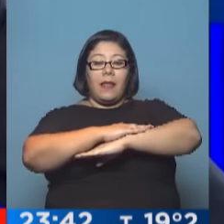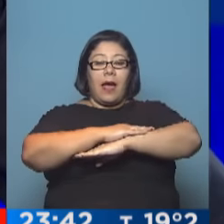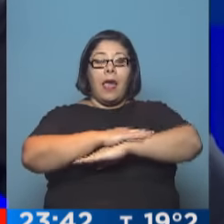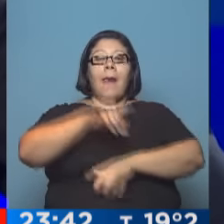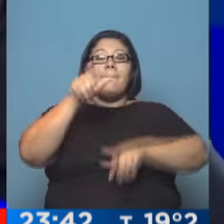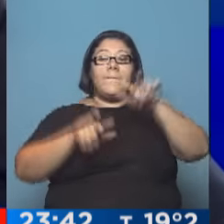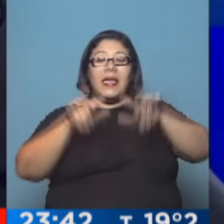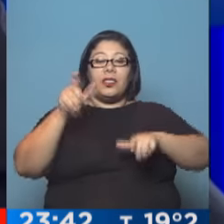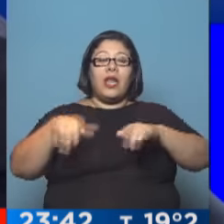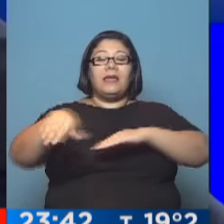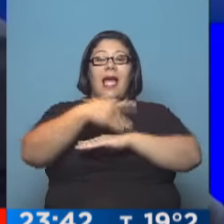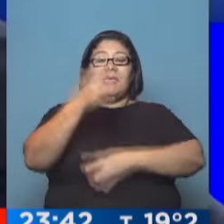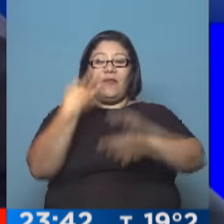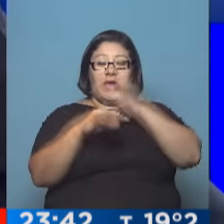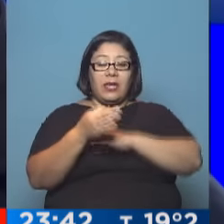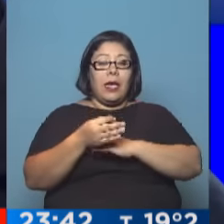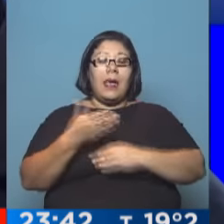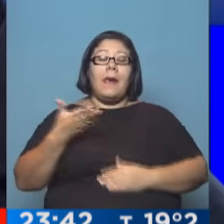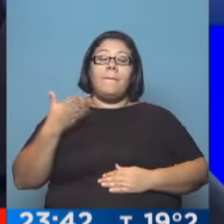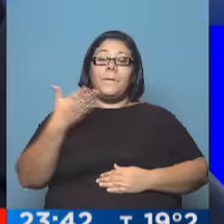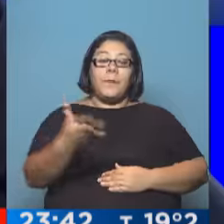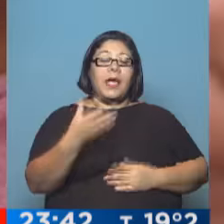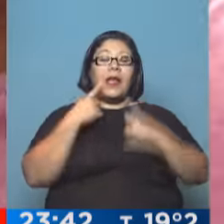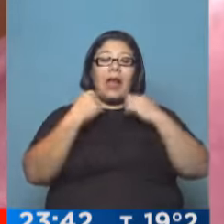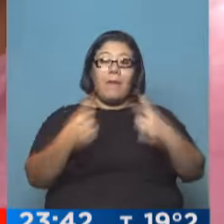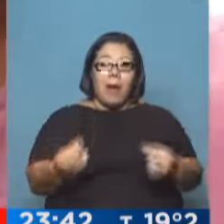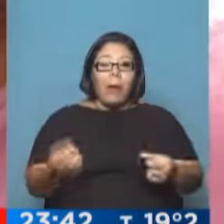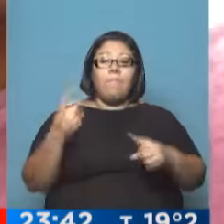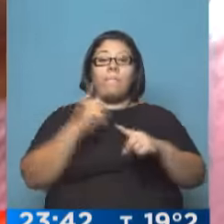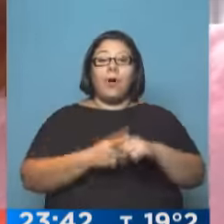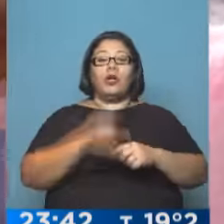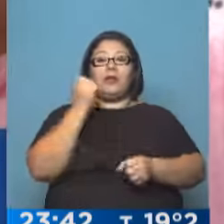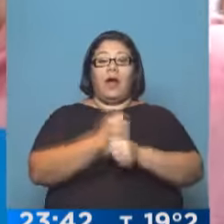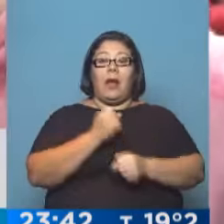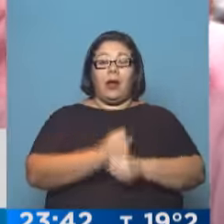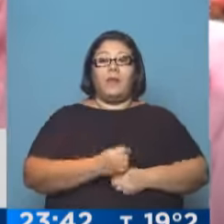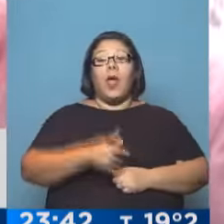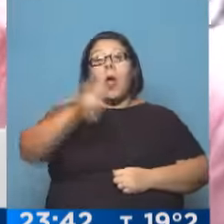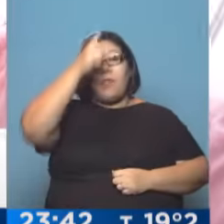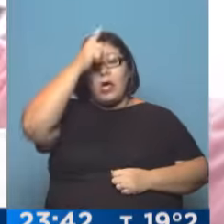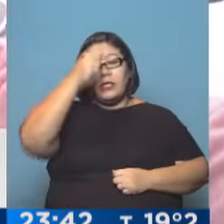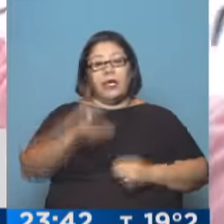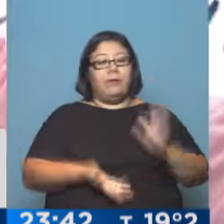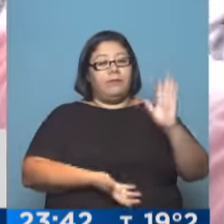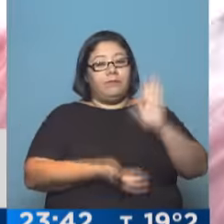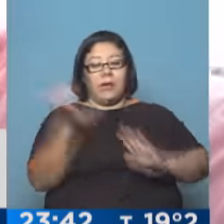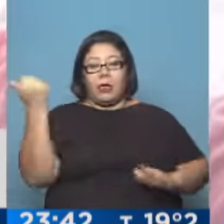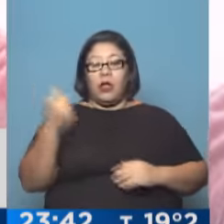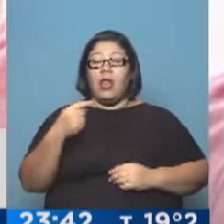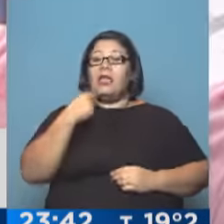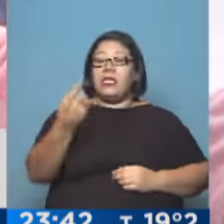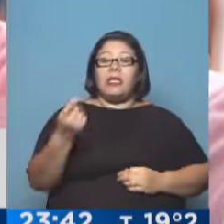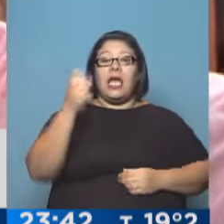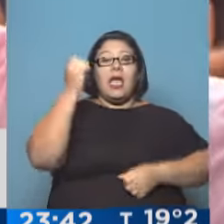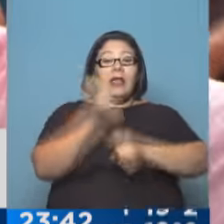actividad, finalmente fueron desalojados por la policía. Bueno, nos están desalojando porque dicen que acá trabajan mafias. Pero